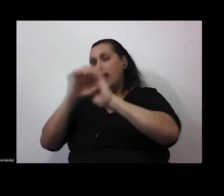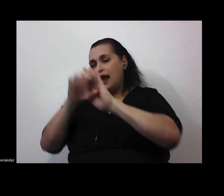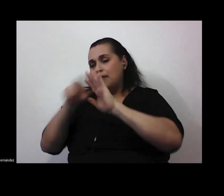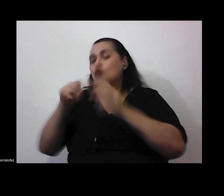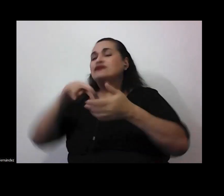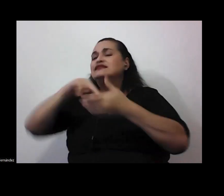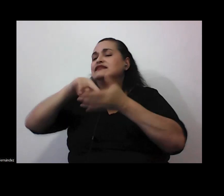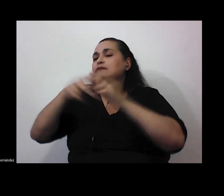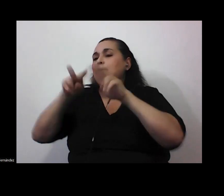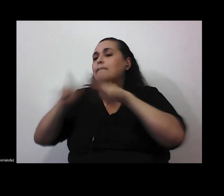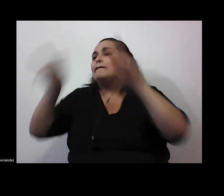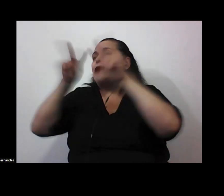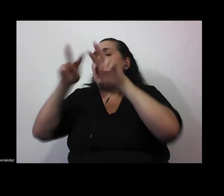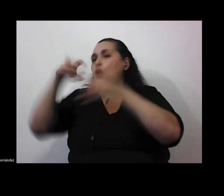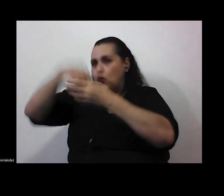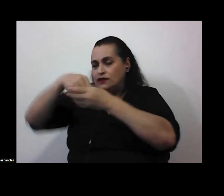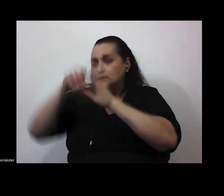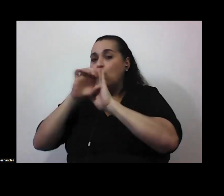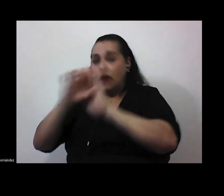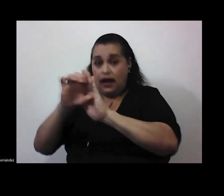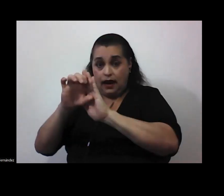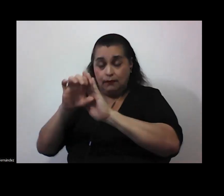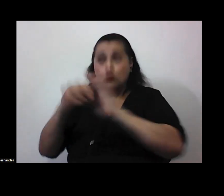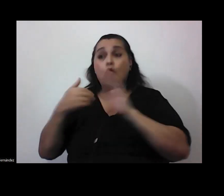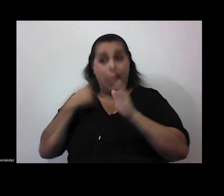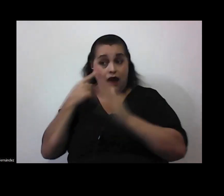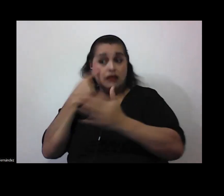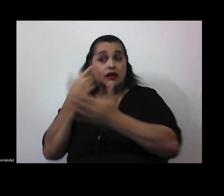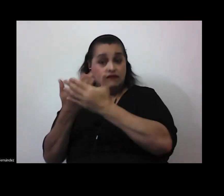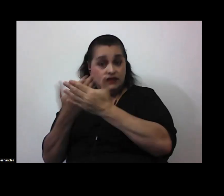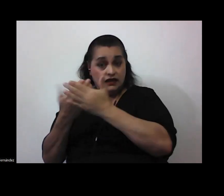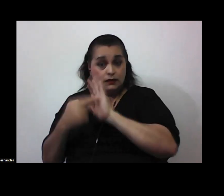por ejemplo si hay evidencias que muestran que